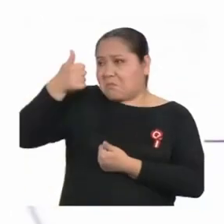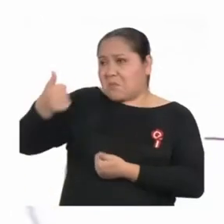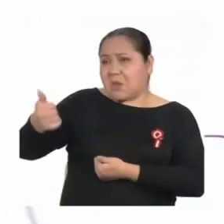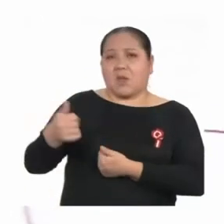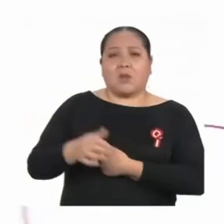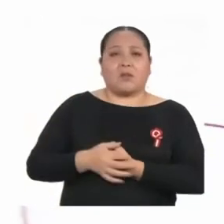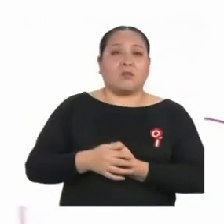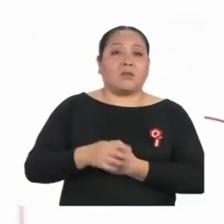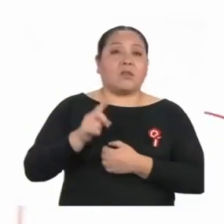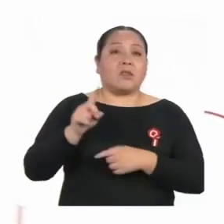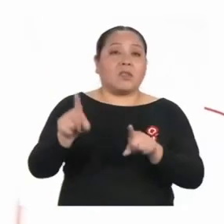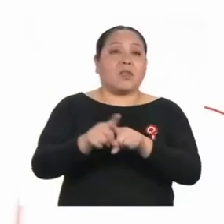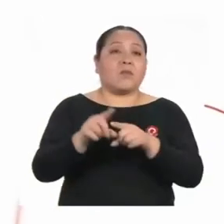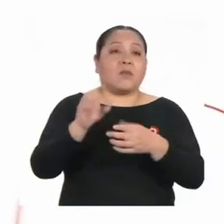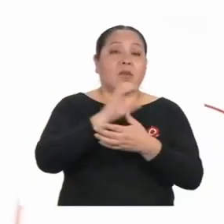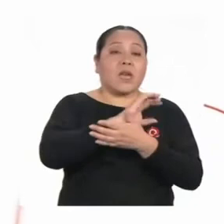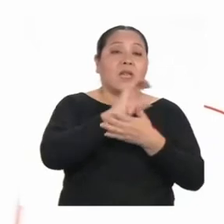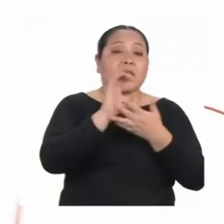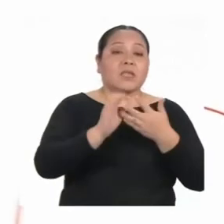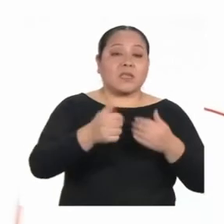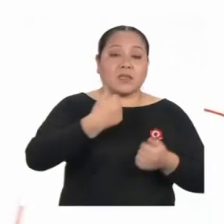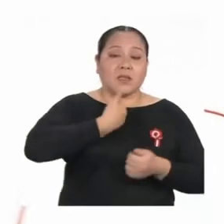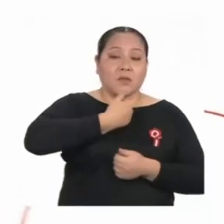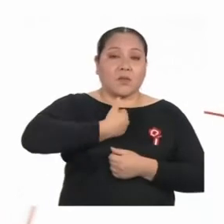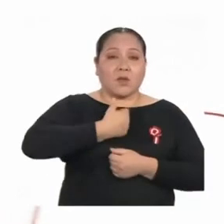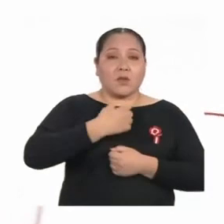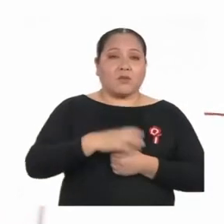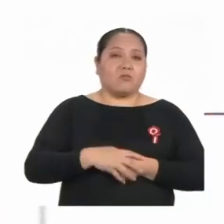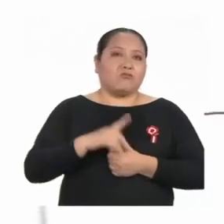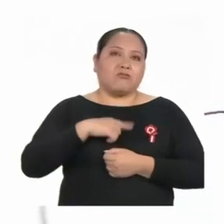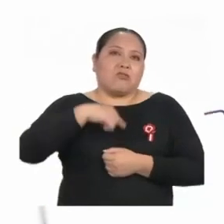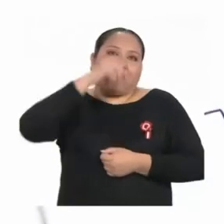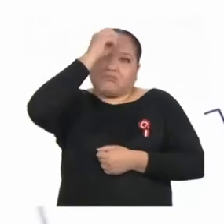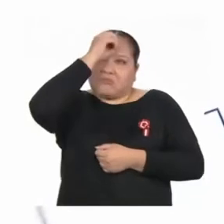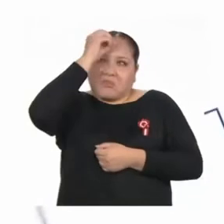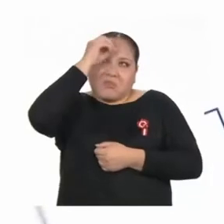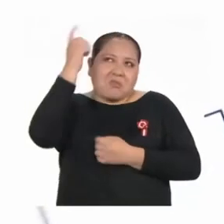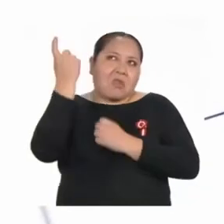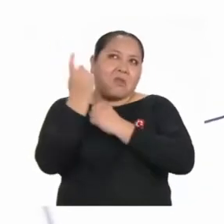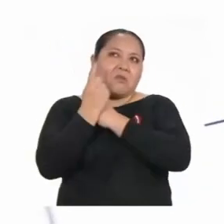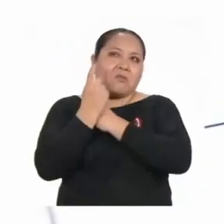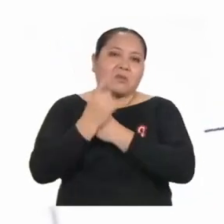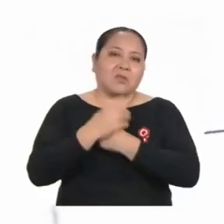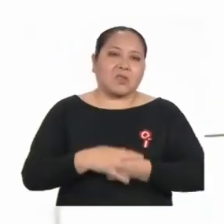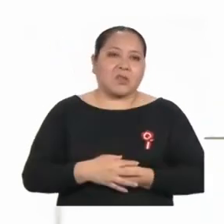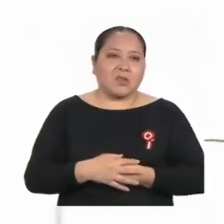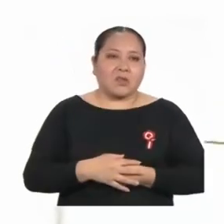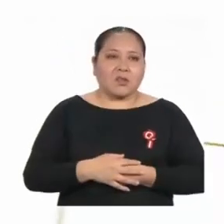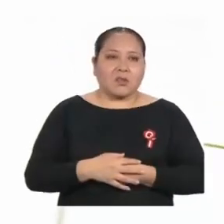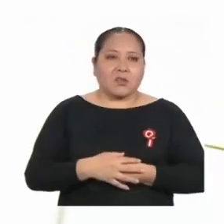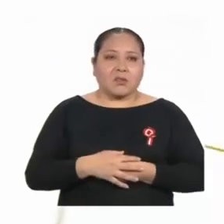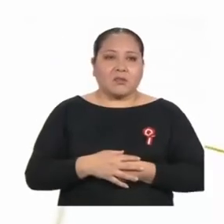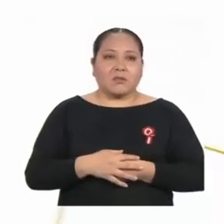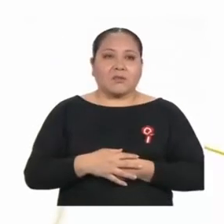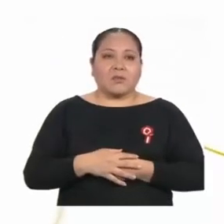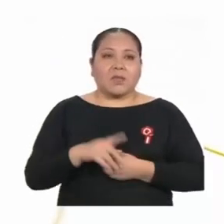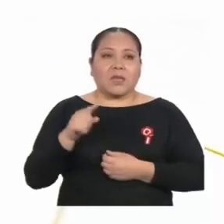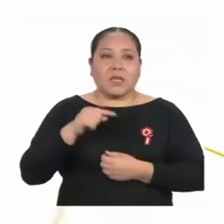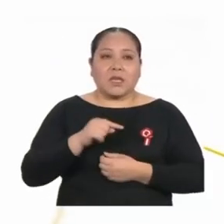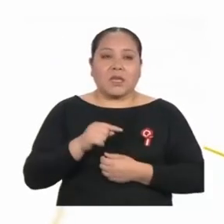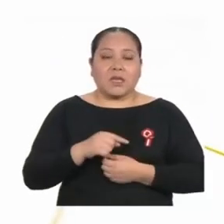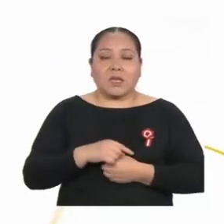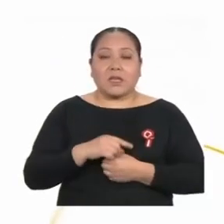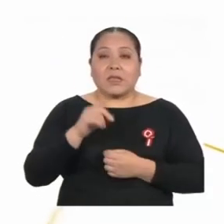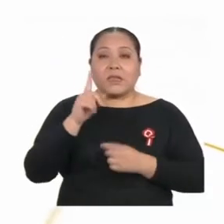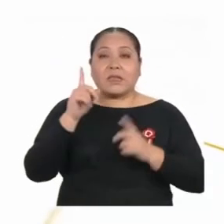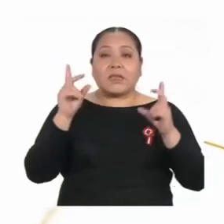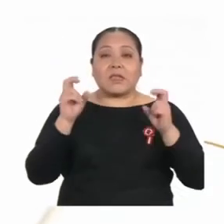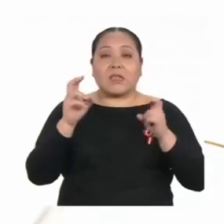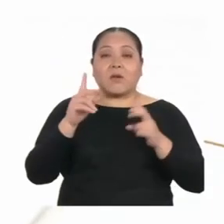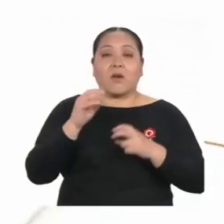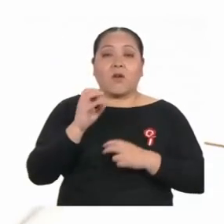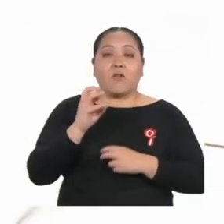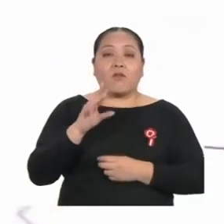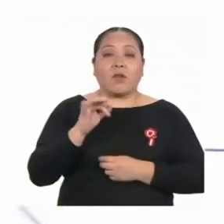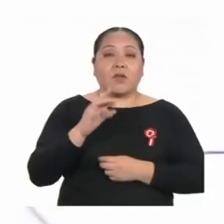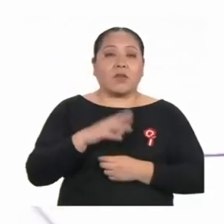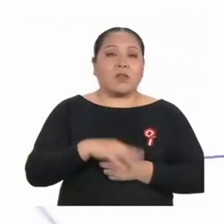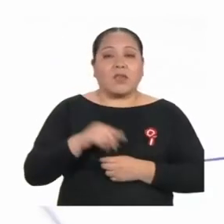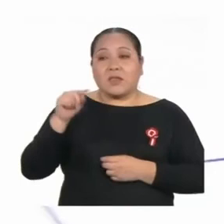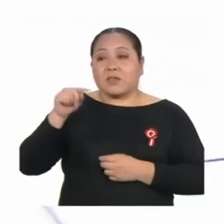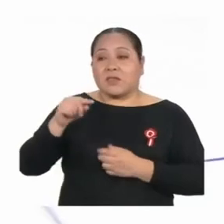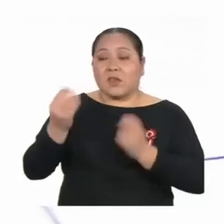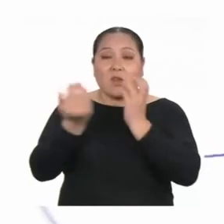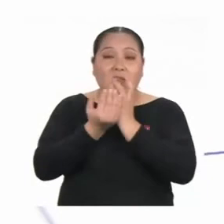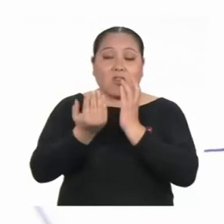por características del estudiante. No entiendo lo que me enseñan. Y en menor medida a temas de oferta. La escuela no tiene